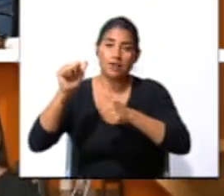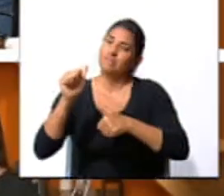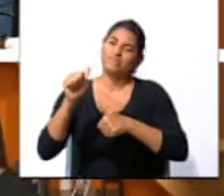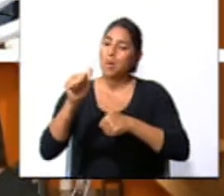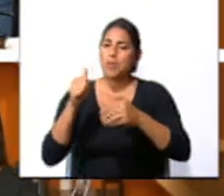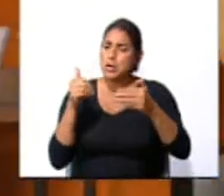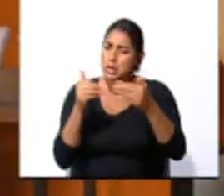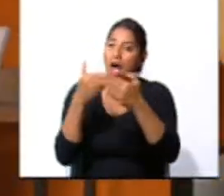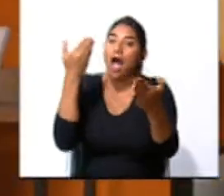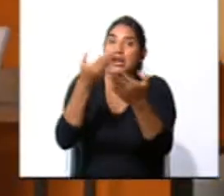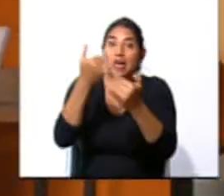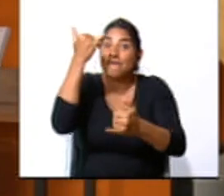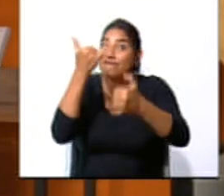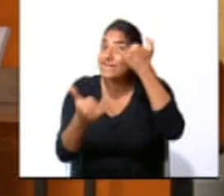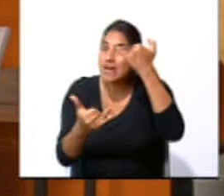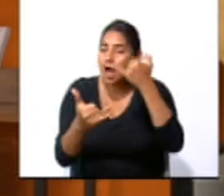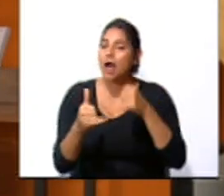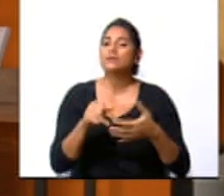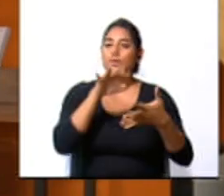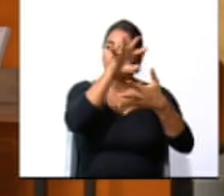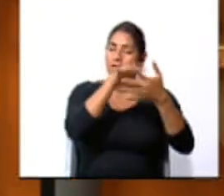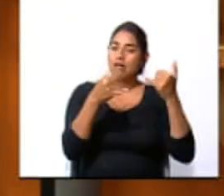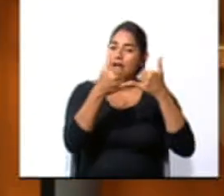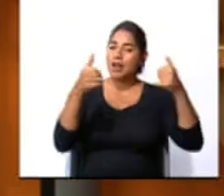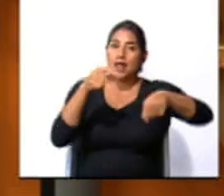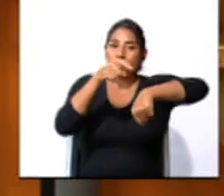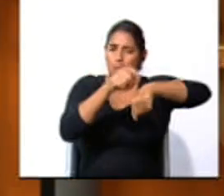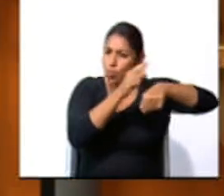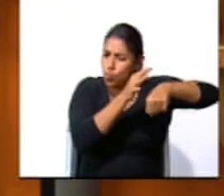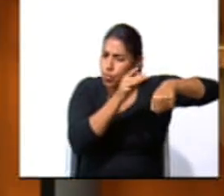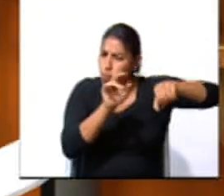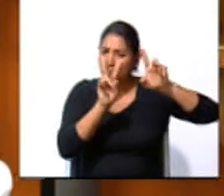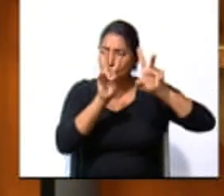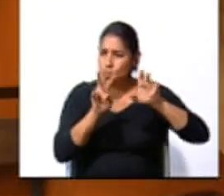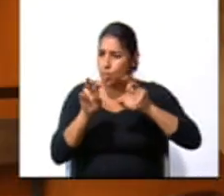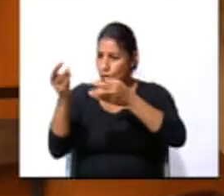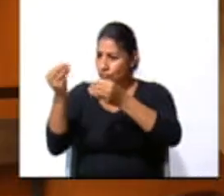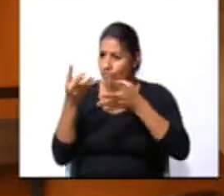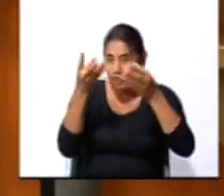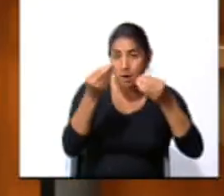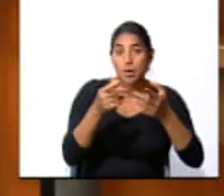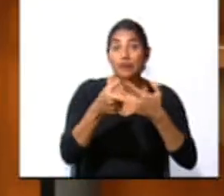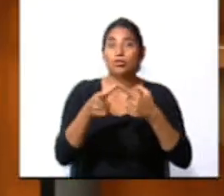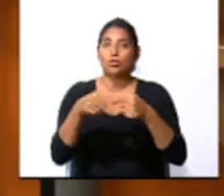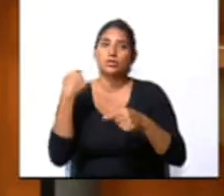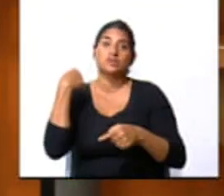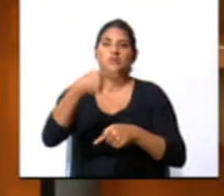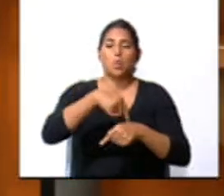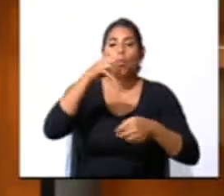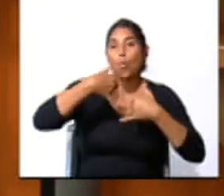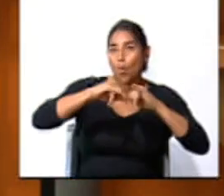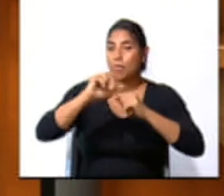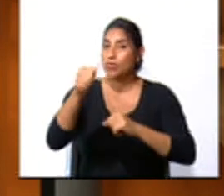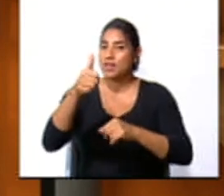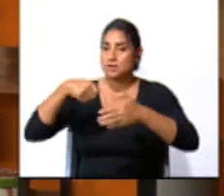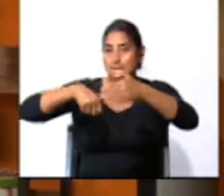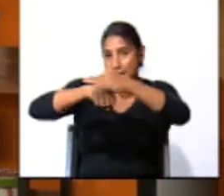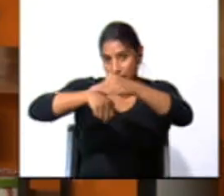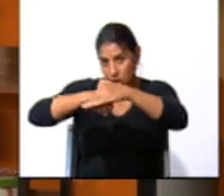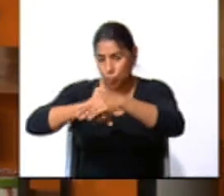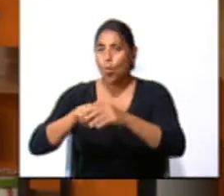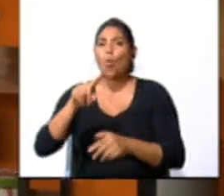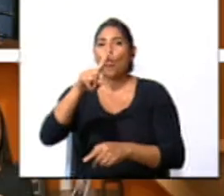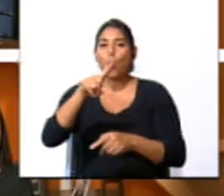llegamos hasta la final. Me puse a hacer una línea de tiempo y a analizar la información y fue así. En total jugamos 10 partidos,